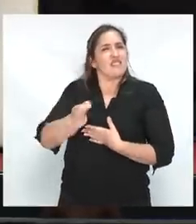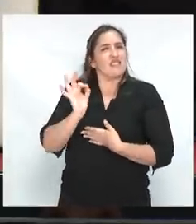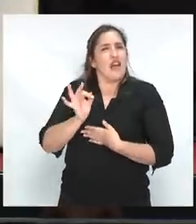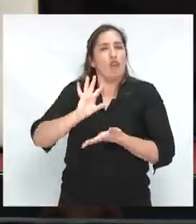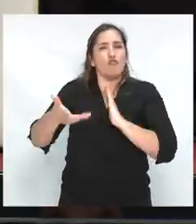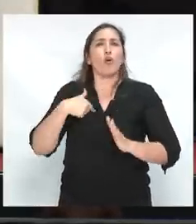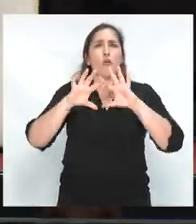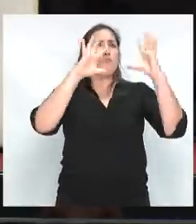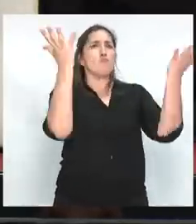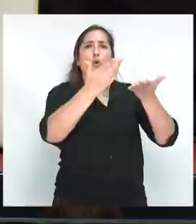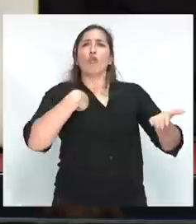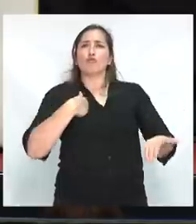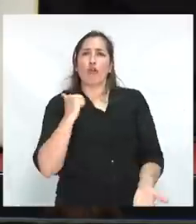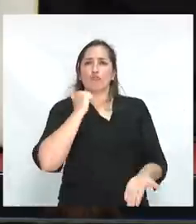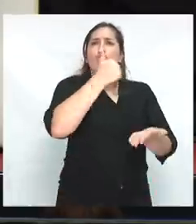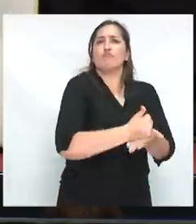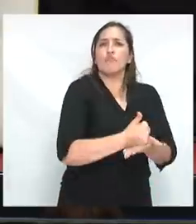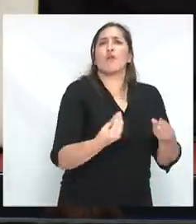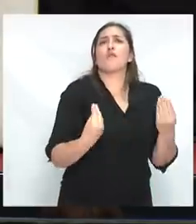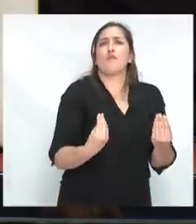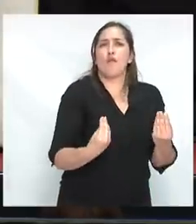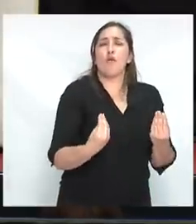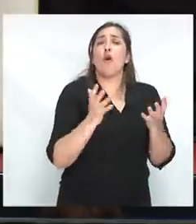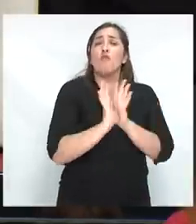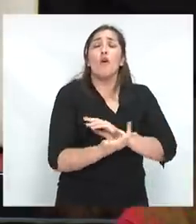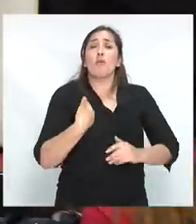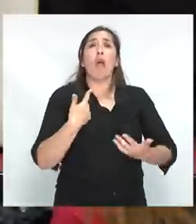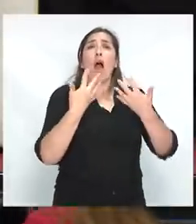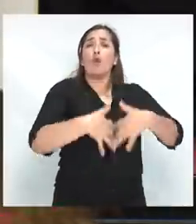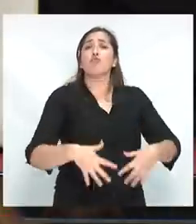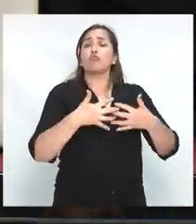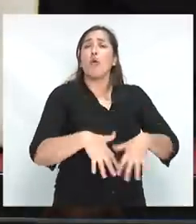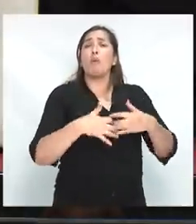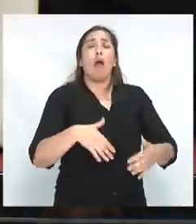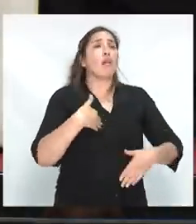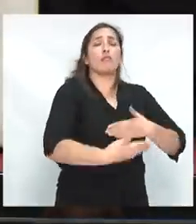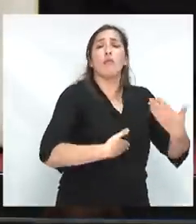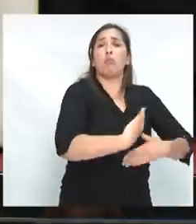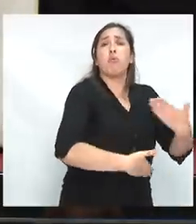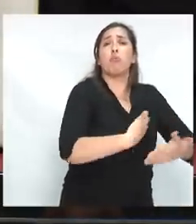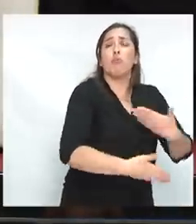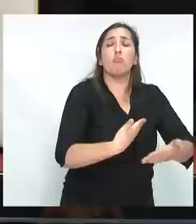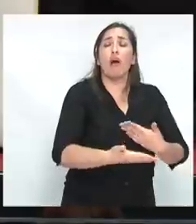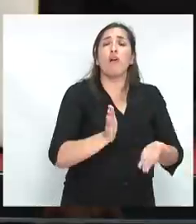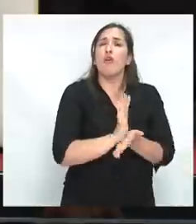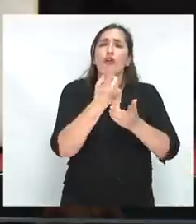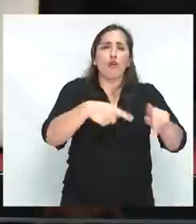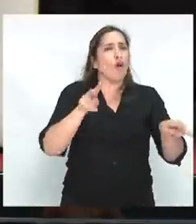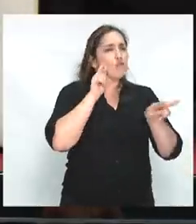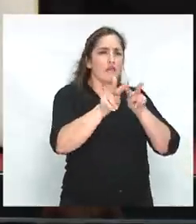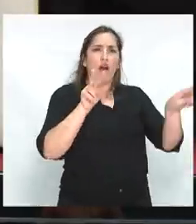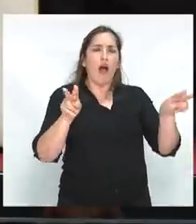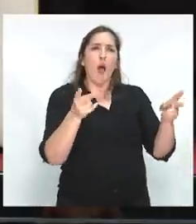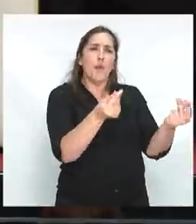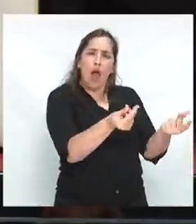mundo, esa forma de actuar automática en el mundo, esta forma de valorar instantáneamente y